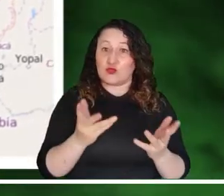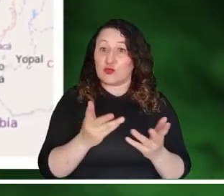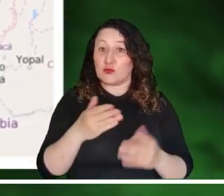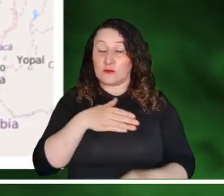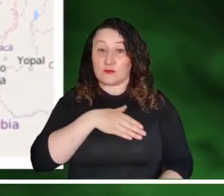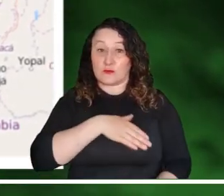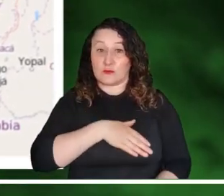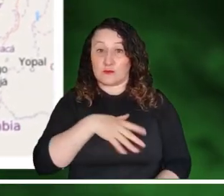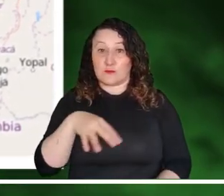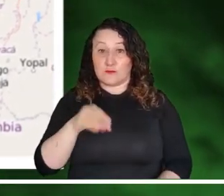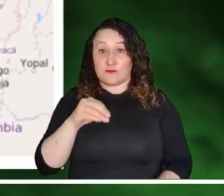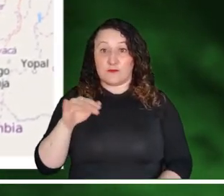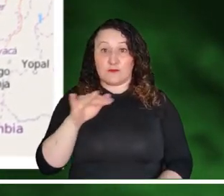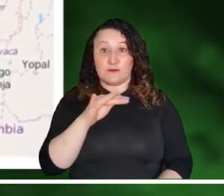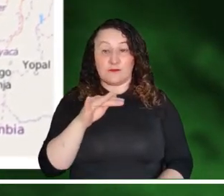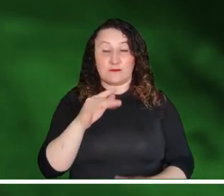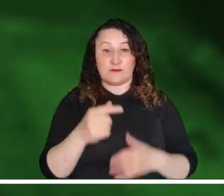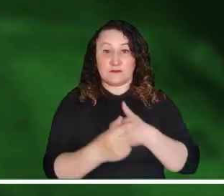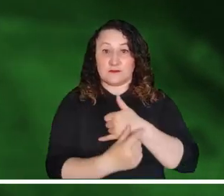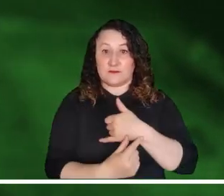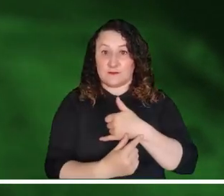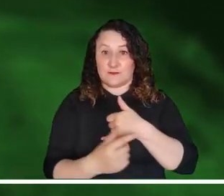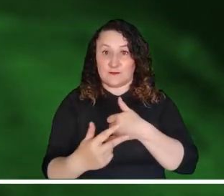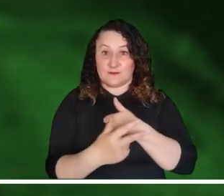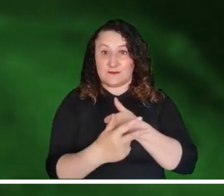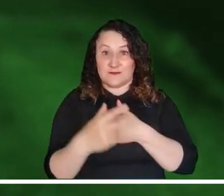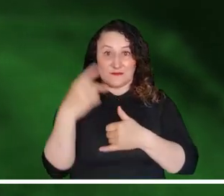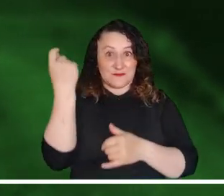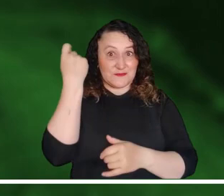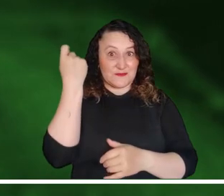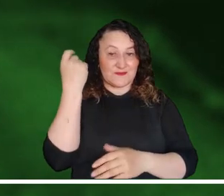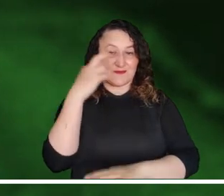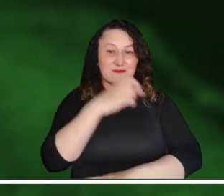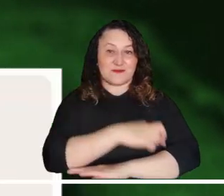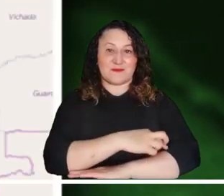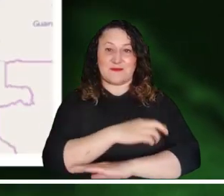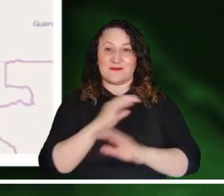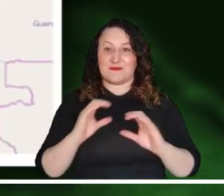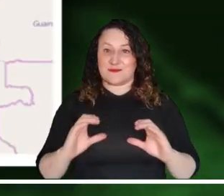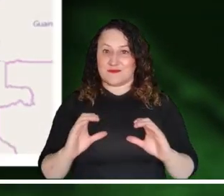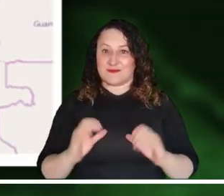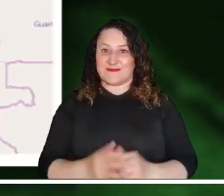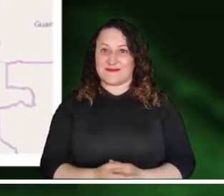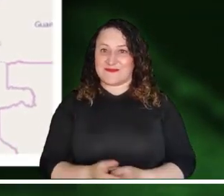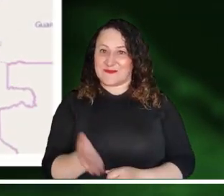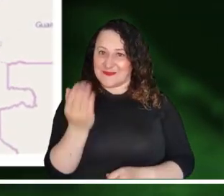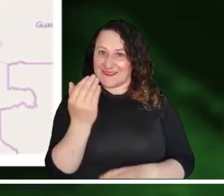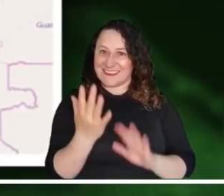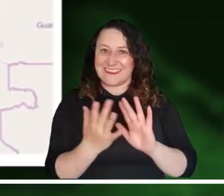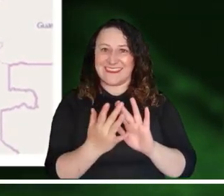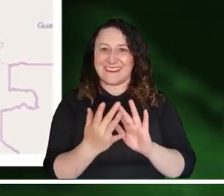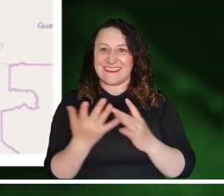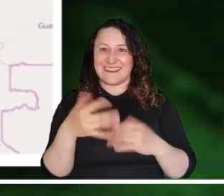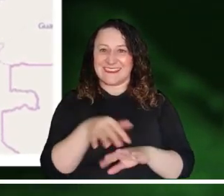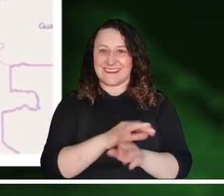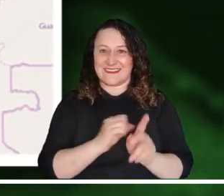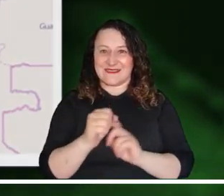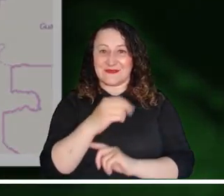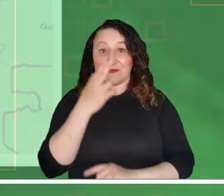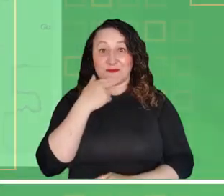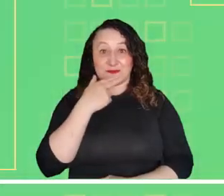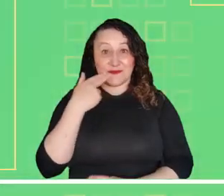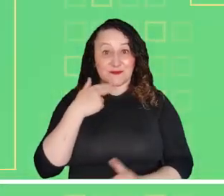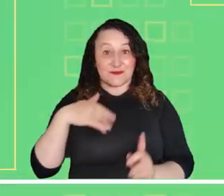Atención a los posibles deslizamientos en Bolívar, Magdalena, El Pacífico, Los Andes, Meta, Putumayo y